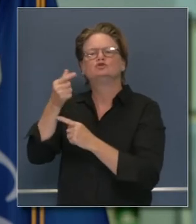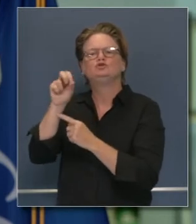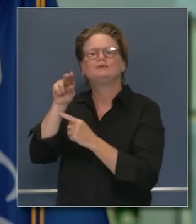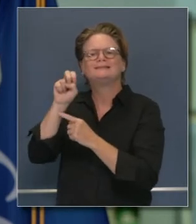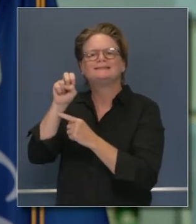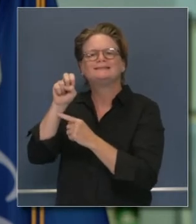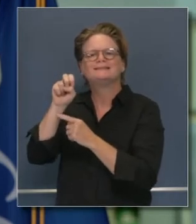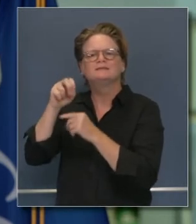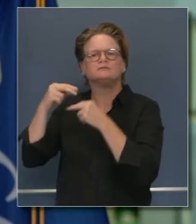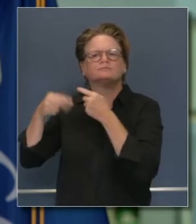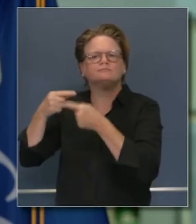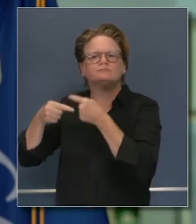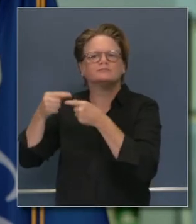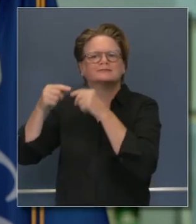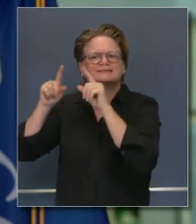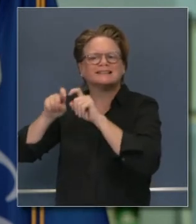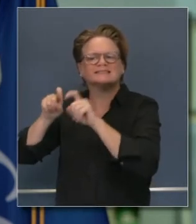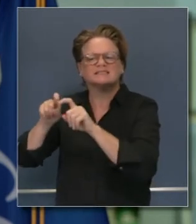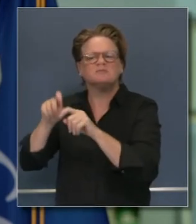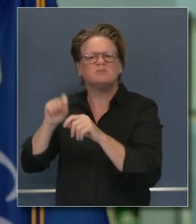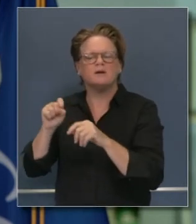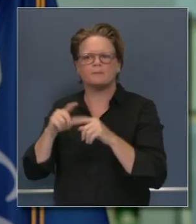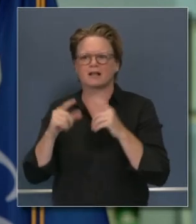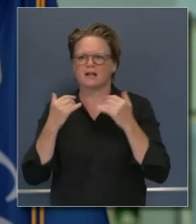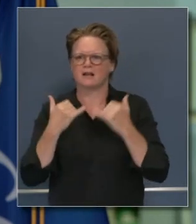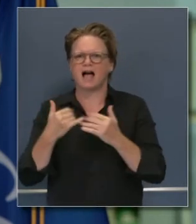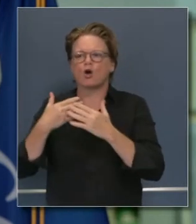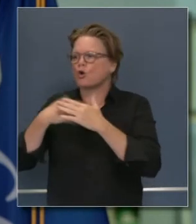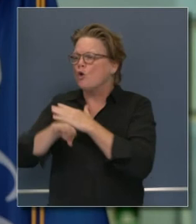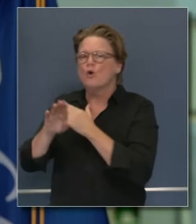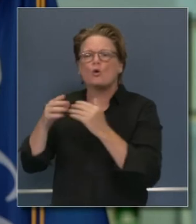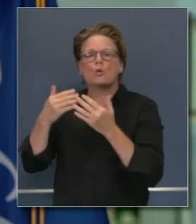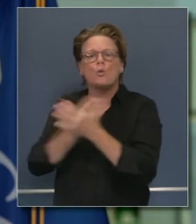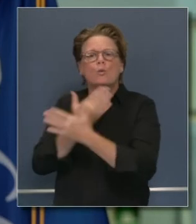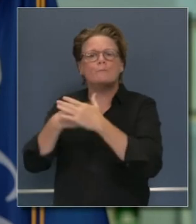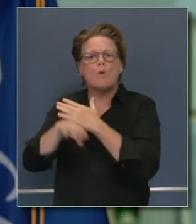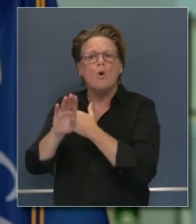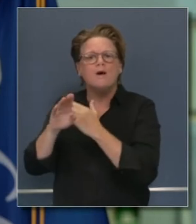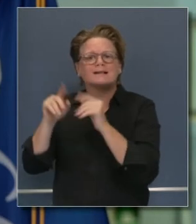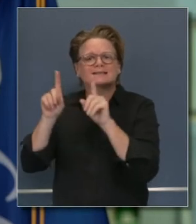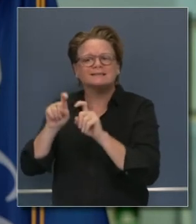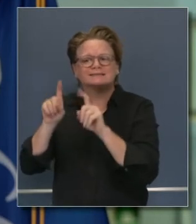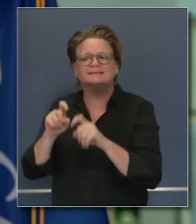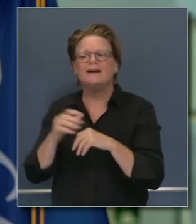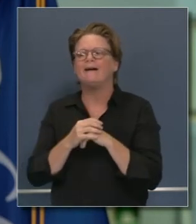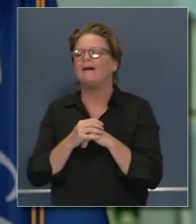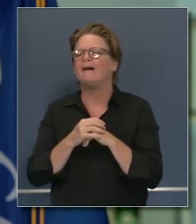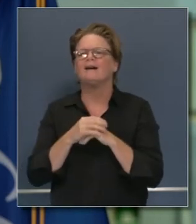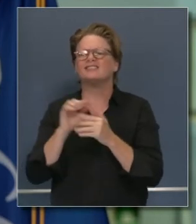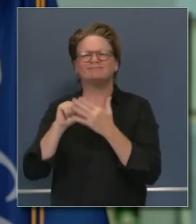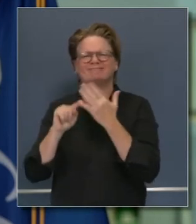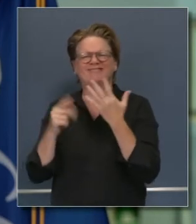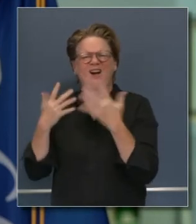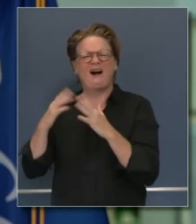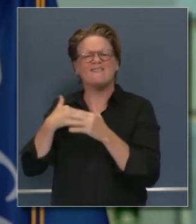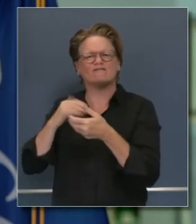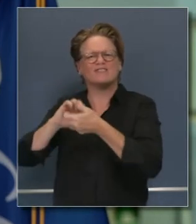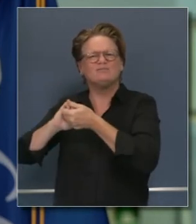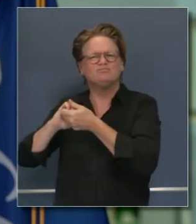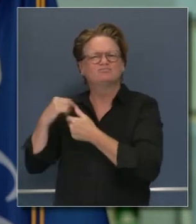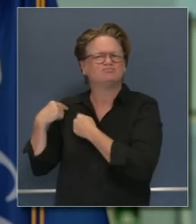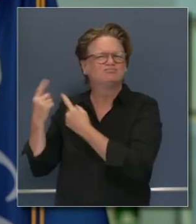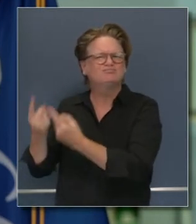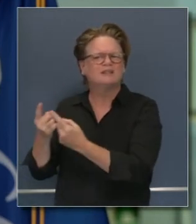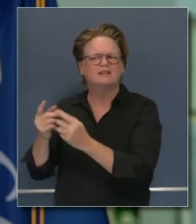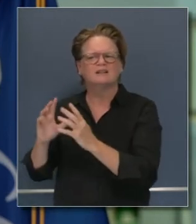hemos hecho la prueba hemos revisado todos los componentes de todas las otras empresas que ha habido pero ninguna tiene todo tenemos